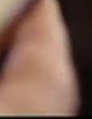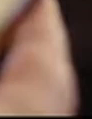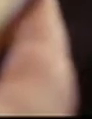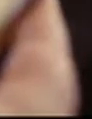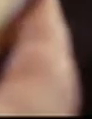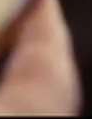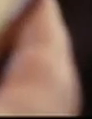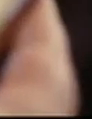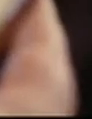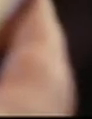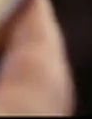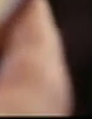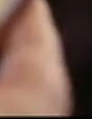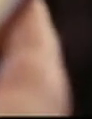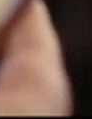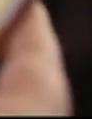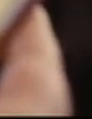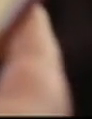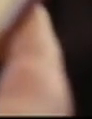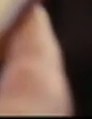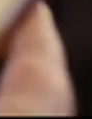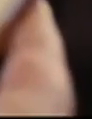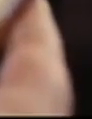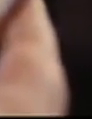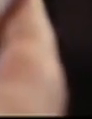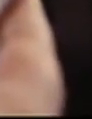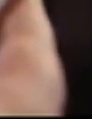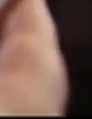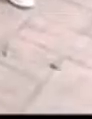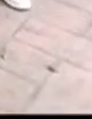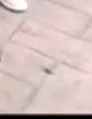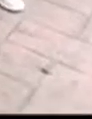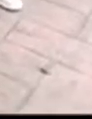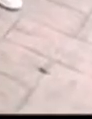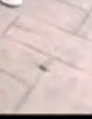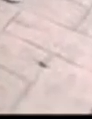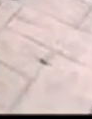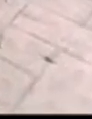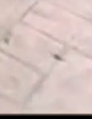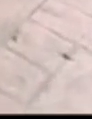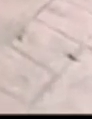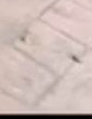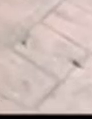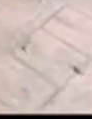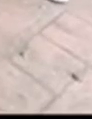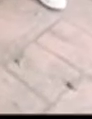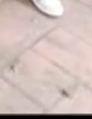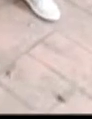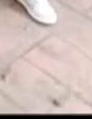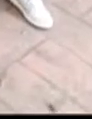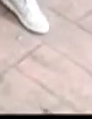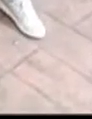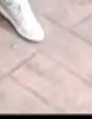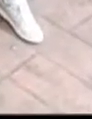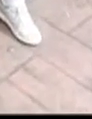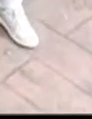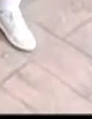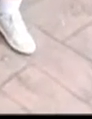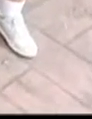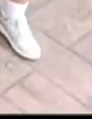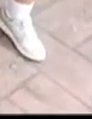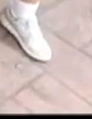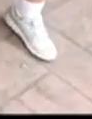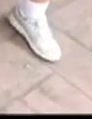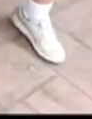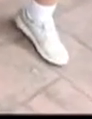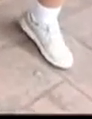Leer es una forma de desarrollar la observación, atención, concentración, análisis, la crítica, el diálogo